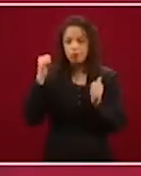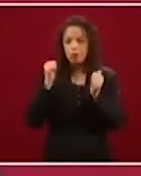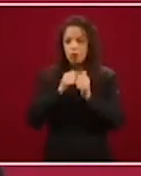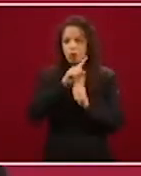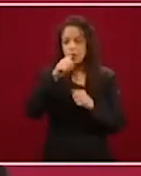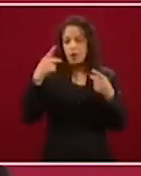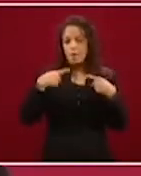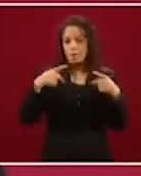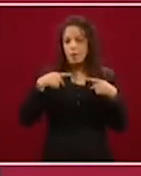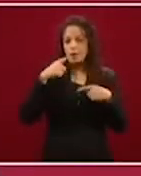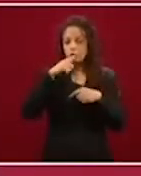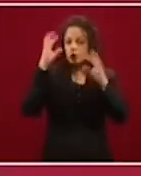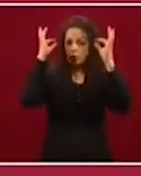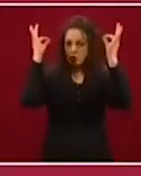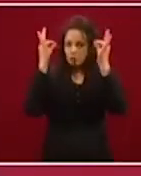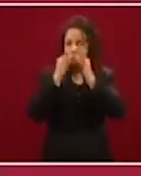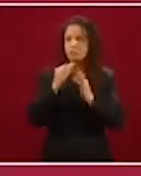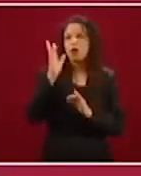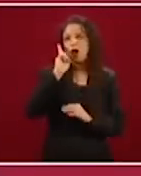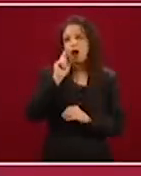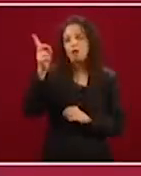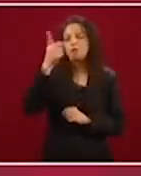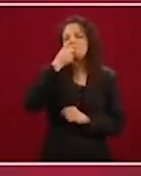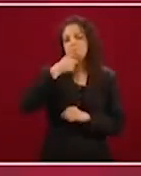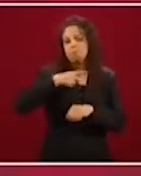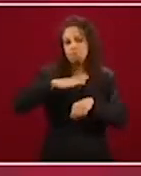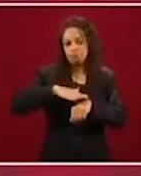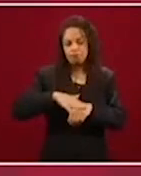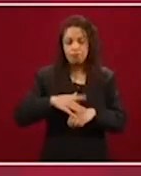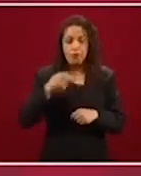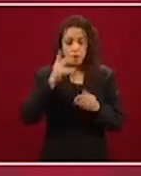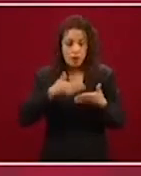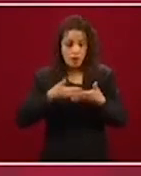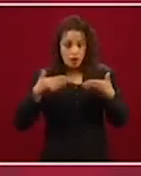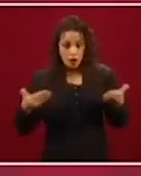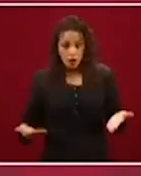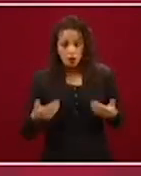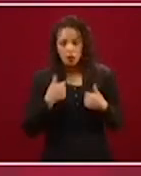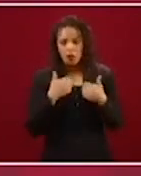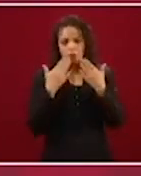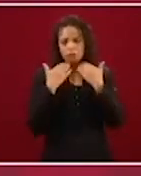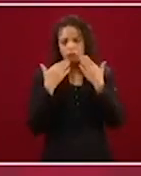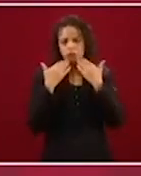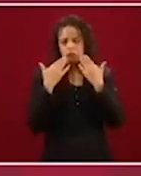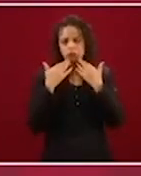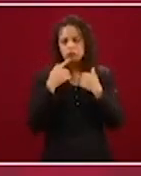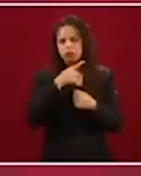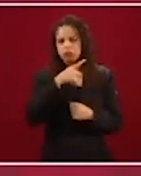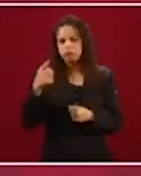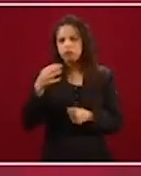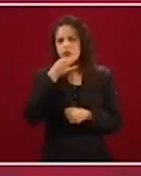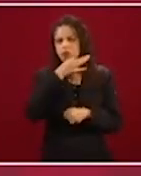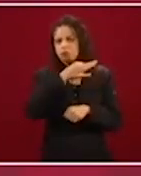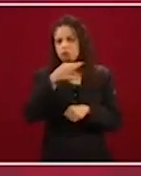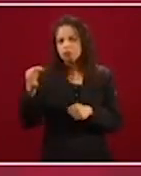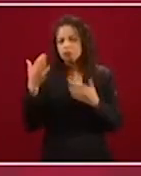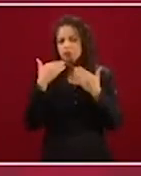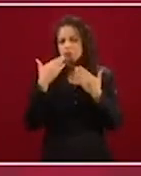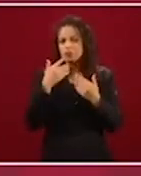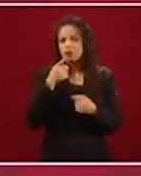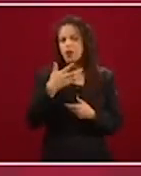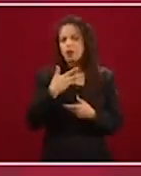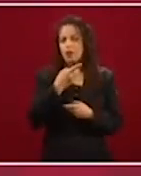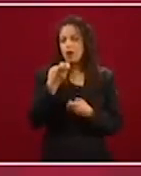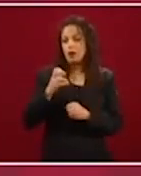y ahí me reportarán, pero hasta ahora no tenemos noticia de detenciones por ese motivo en los Estados